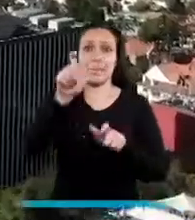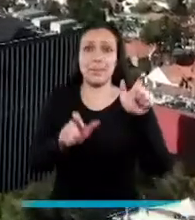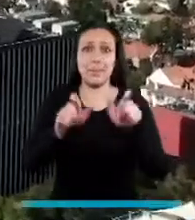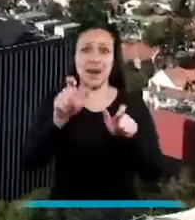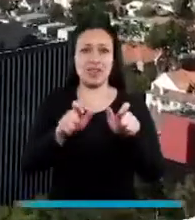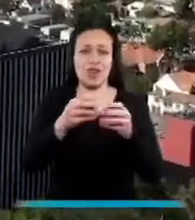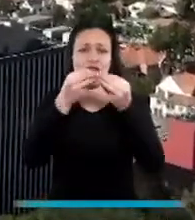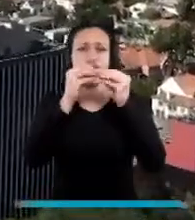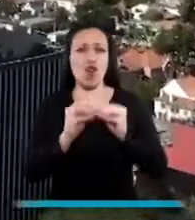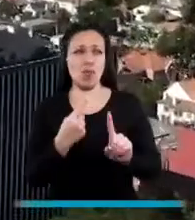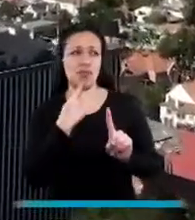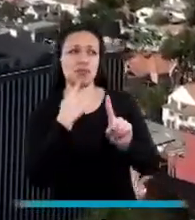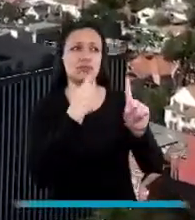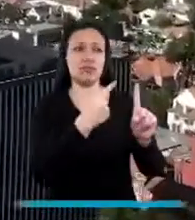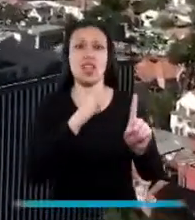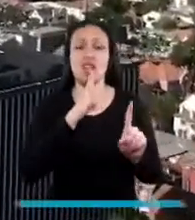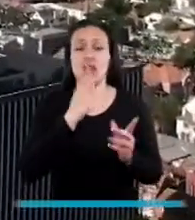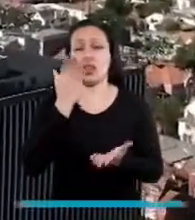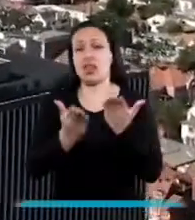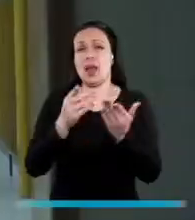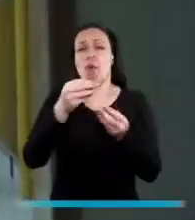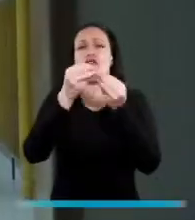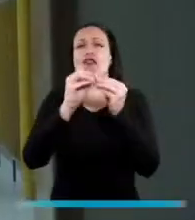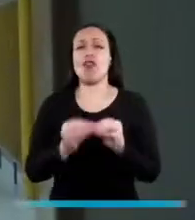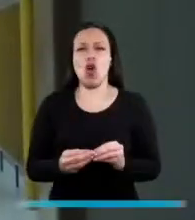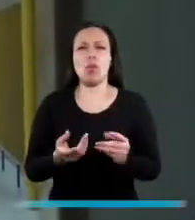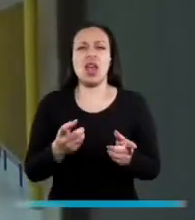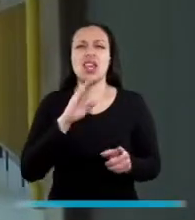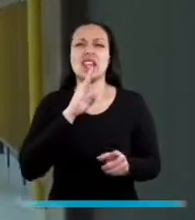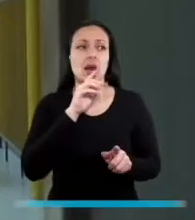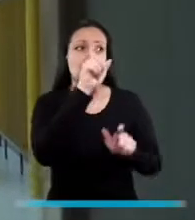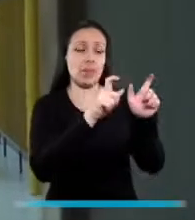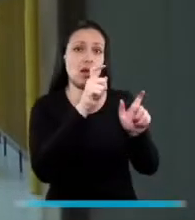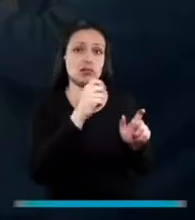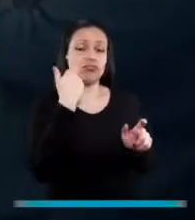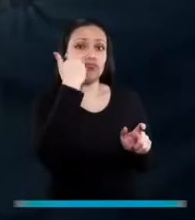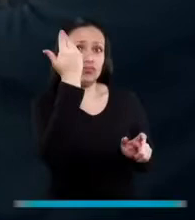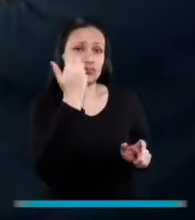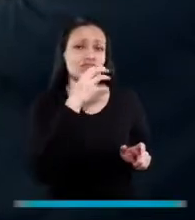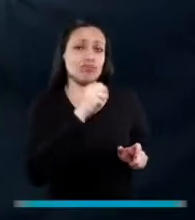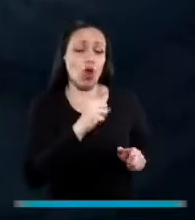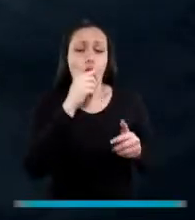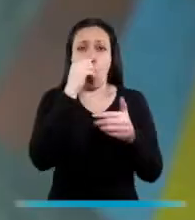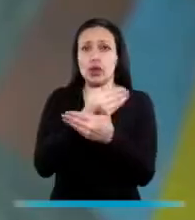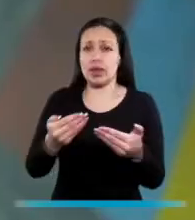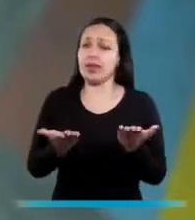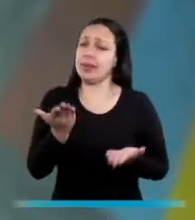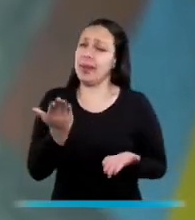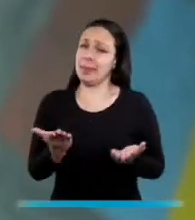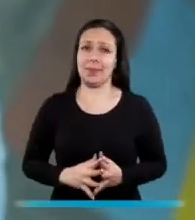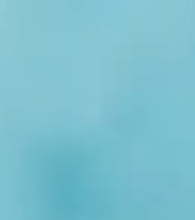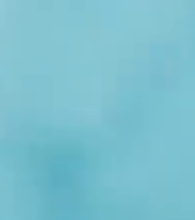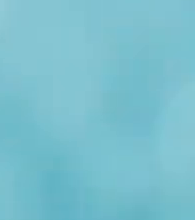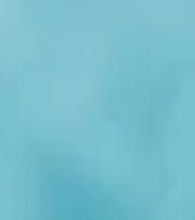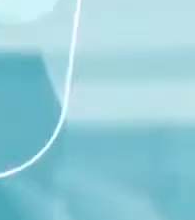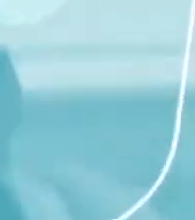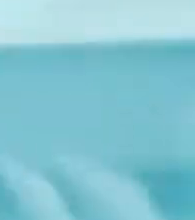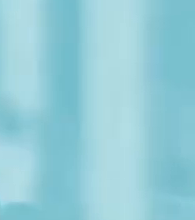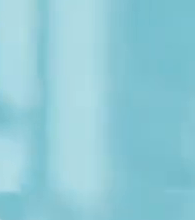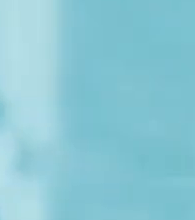El grado de desarrollo de una sociedad, se ha dicho bien, depende de la forma como trata a sus mayores y a sus niños.